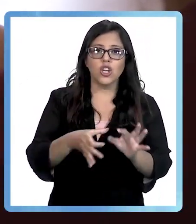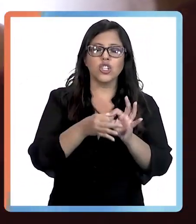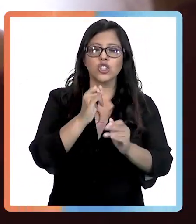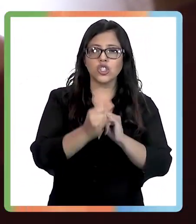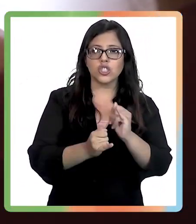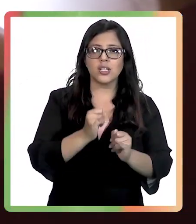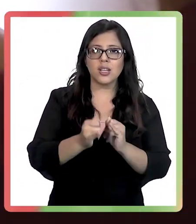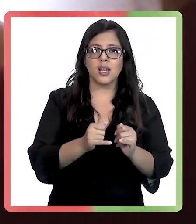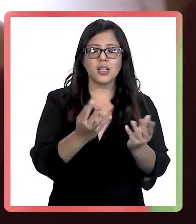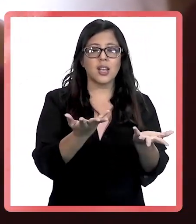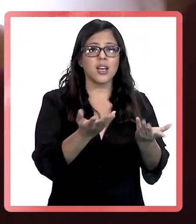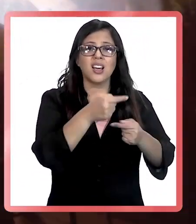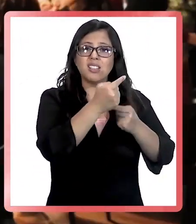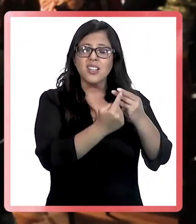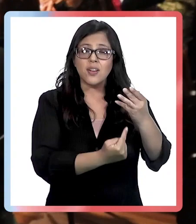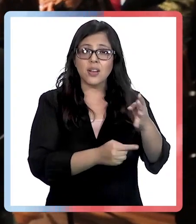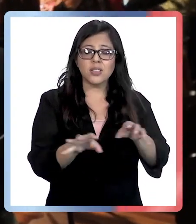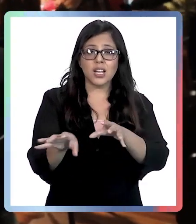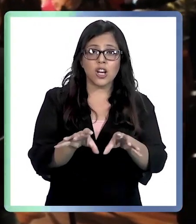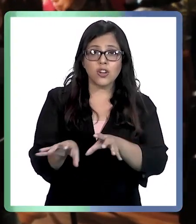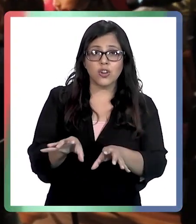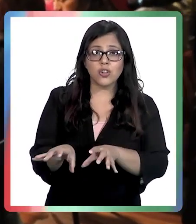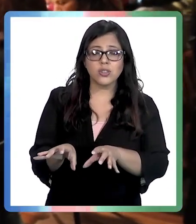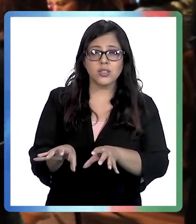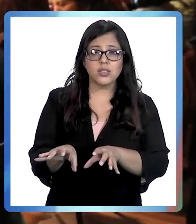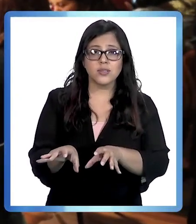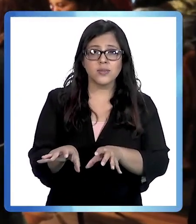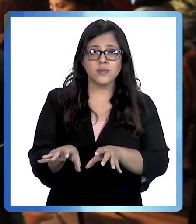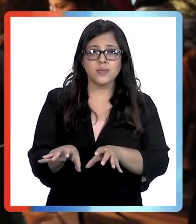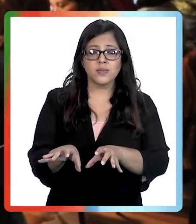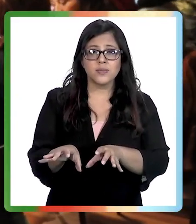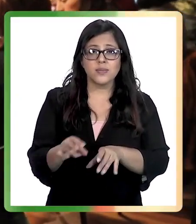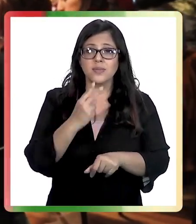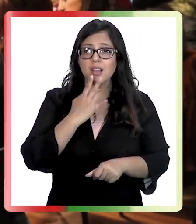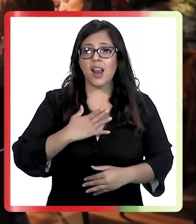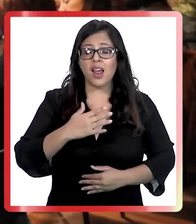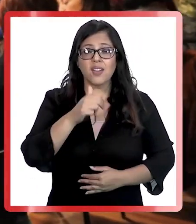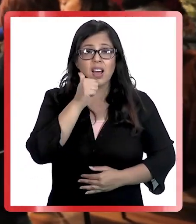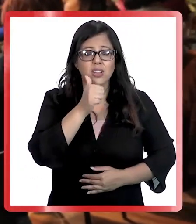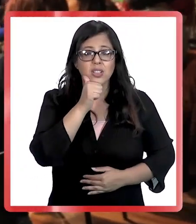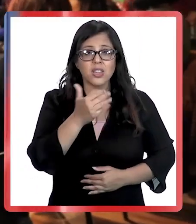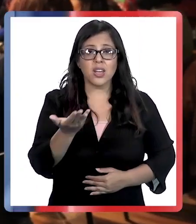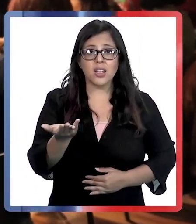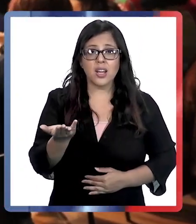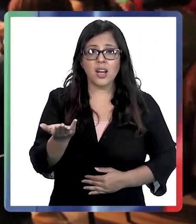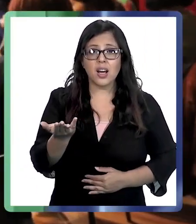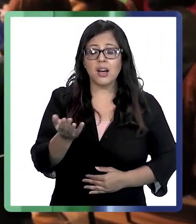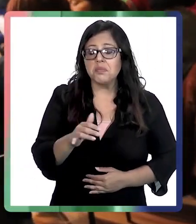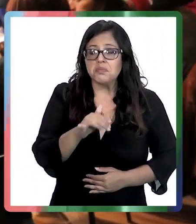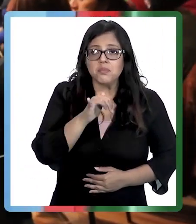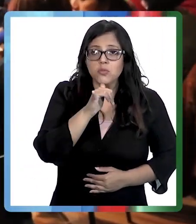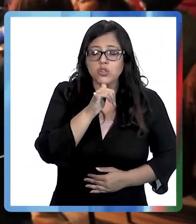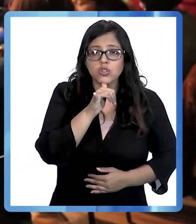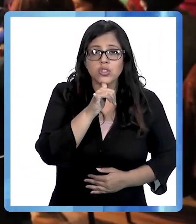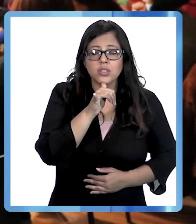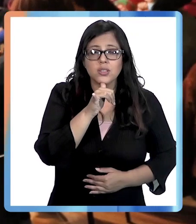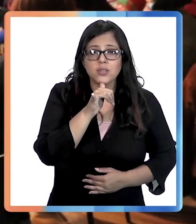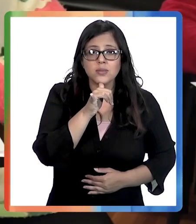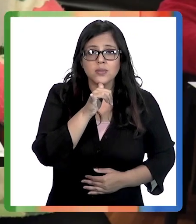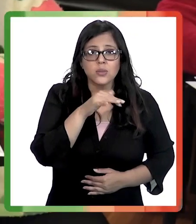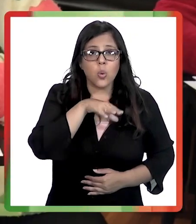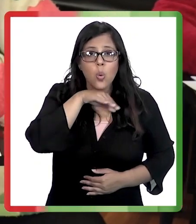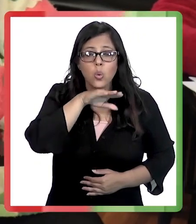conexión a Internet. Hay muchas cosas que en la vida cotidiana no las he usado.